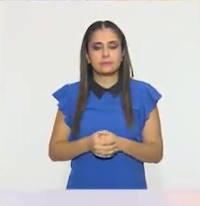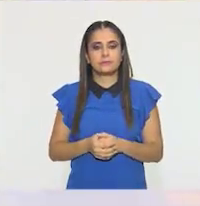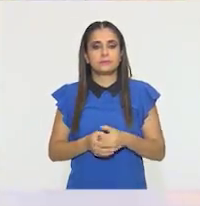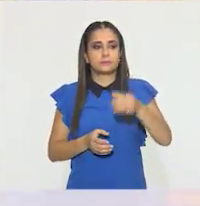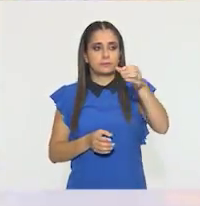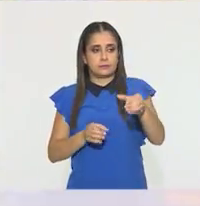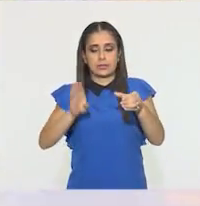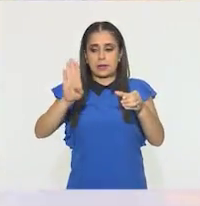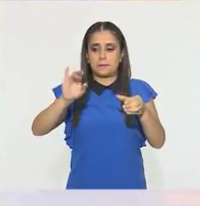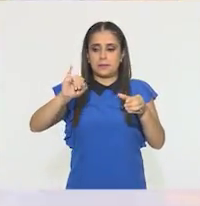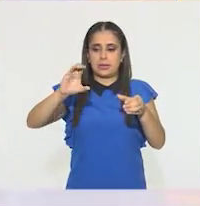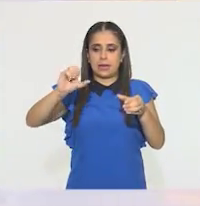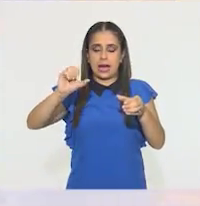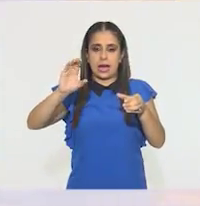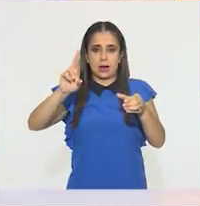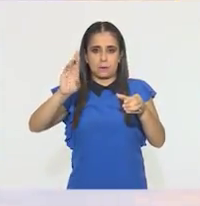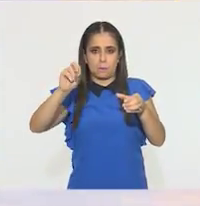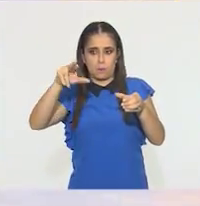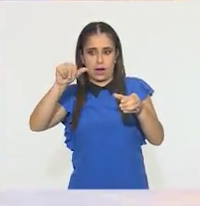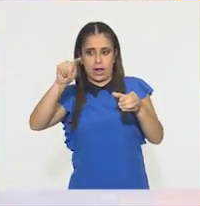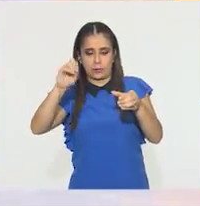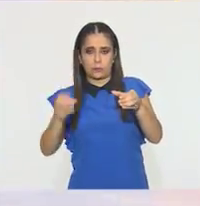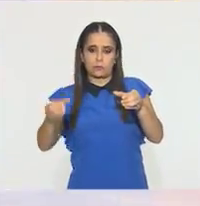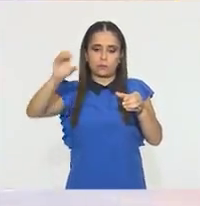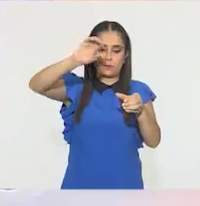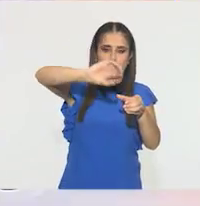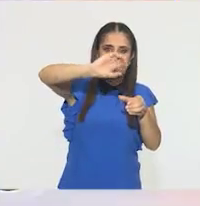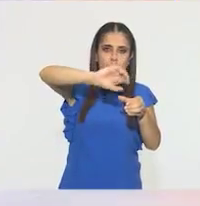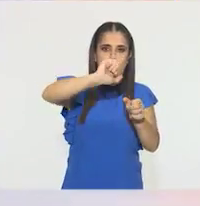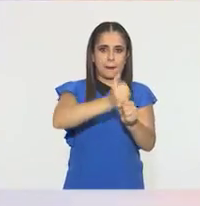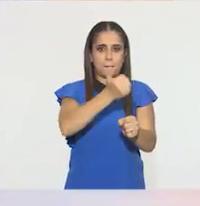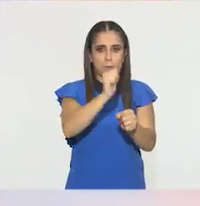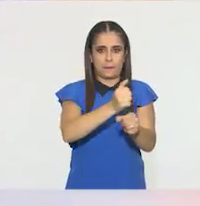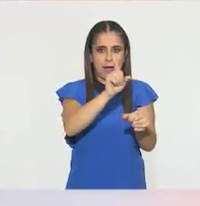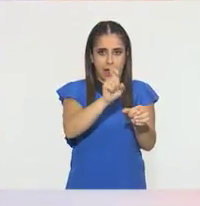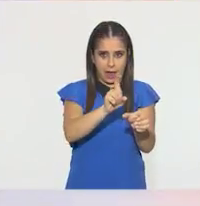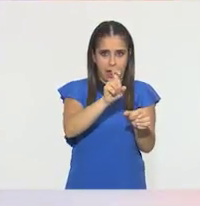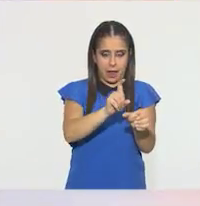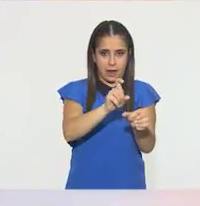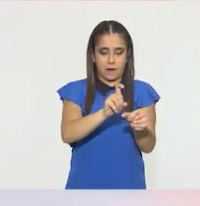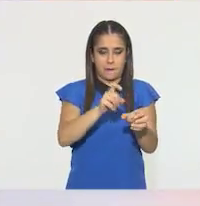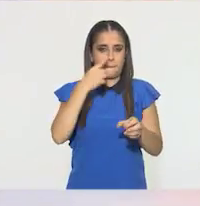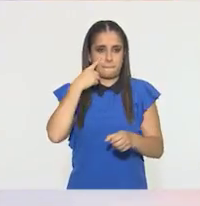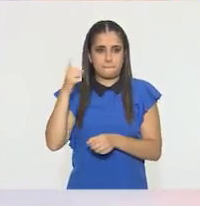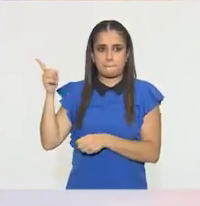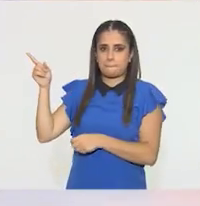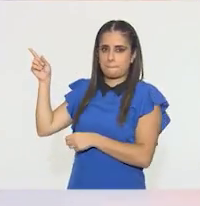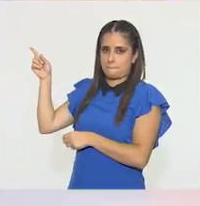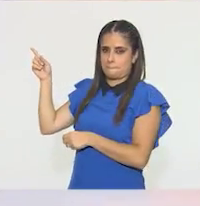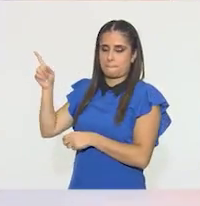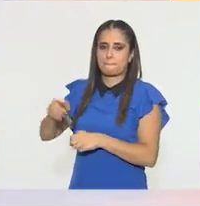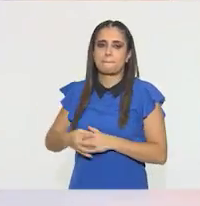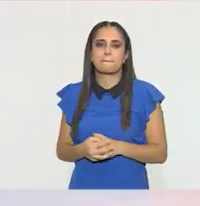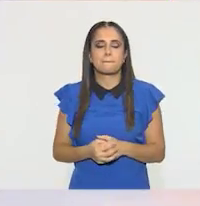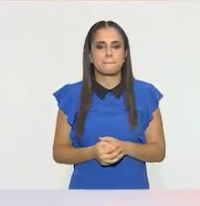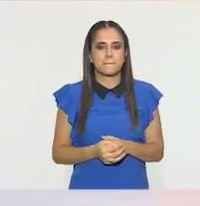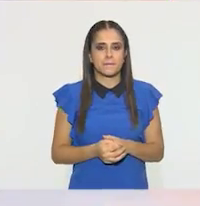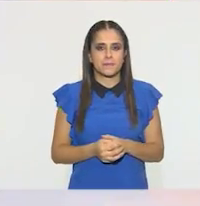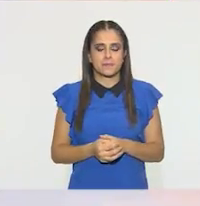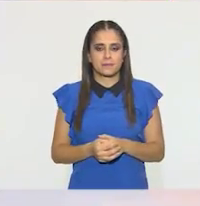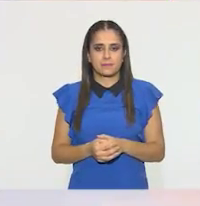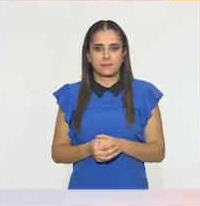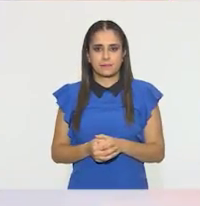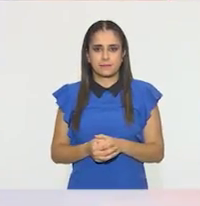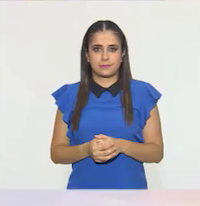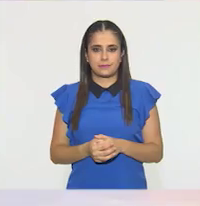bicarbonato en la botella, María. Ajá. Claro que sí. Primero abrimos aquí la botellita. Y este